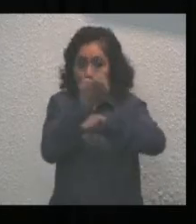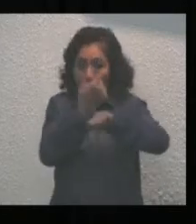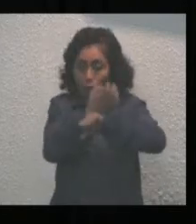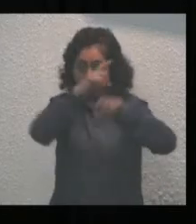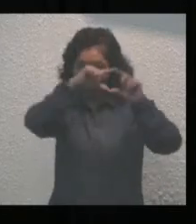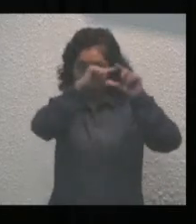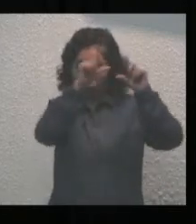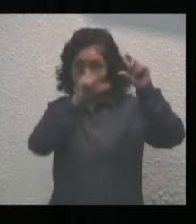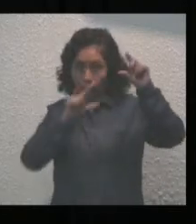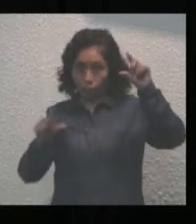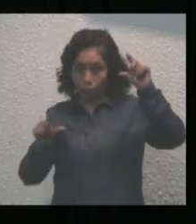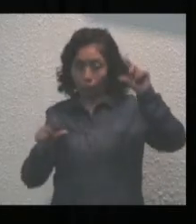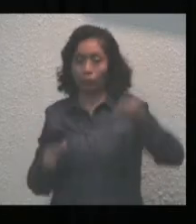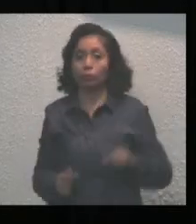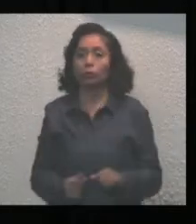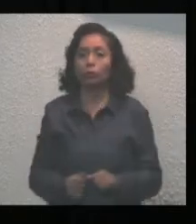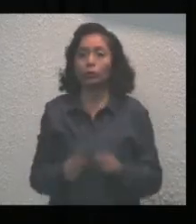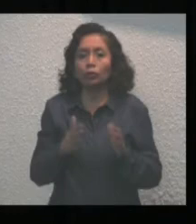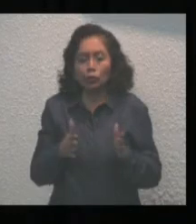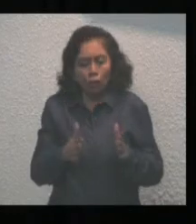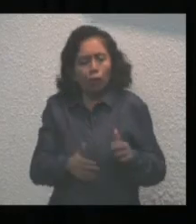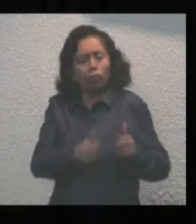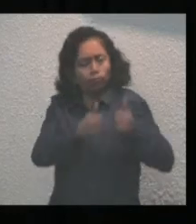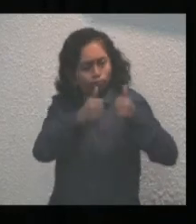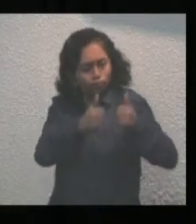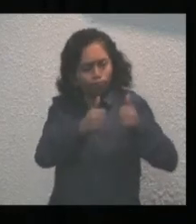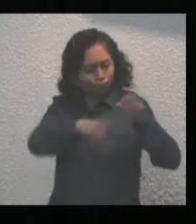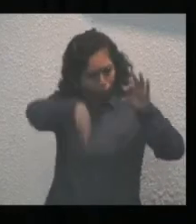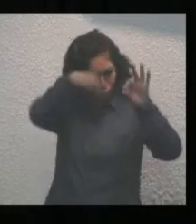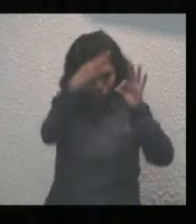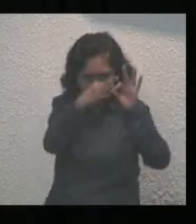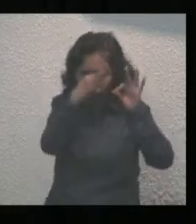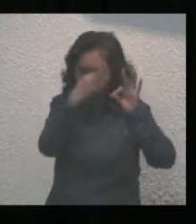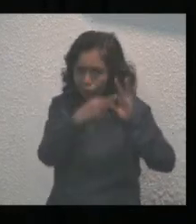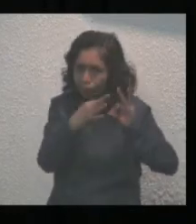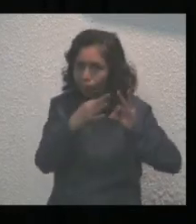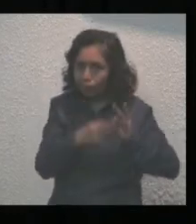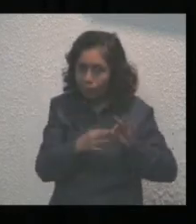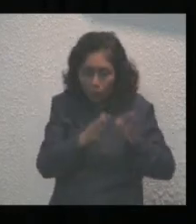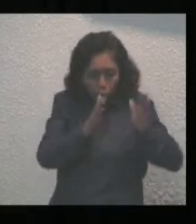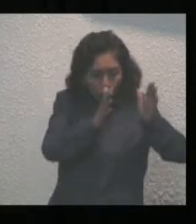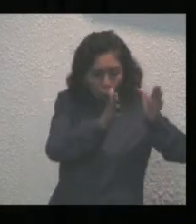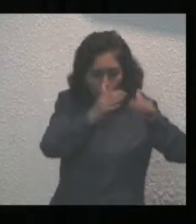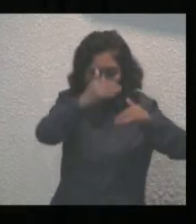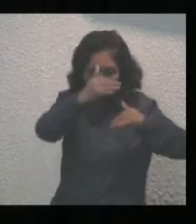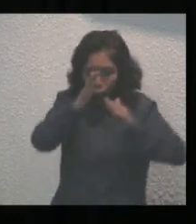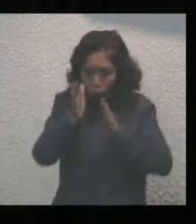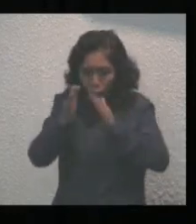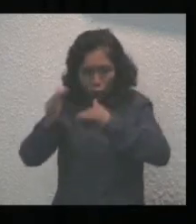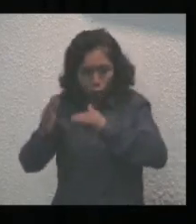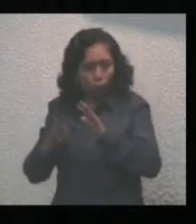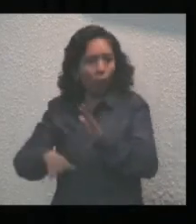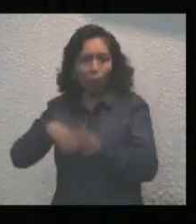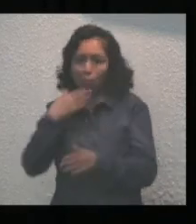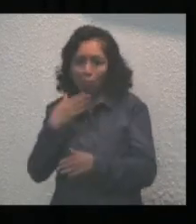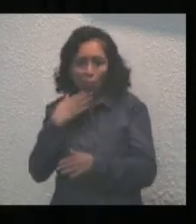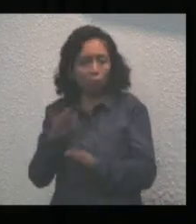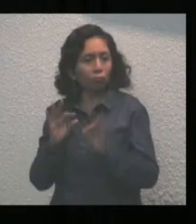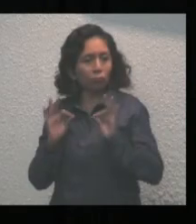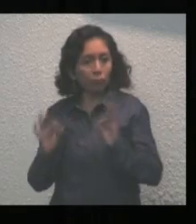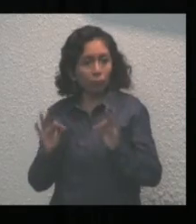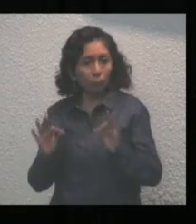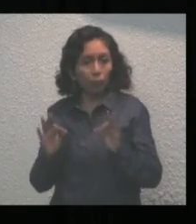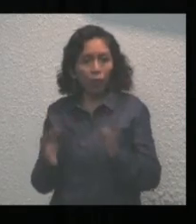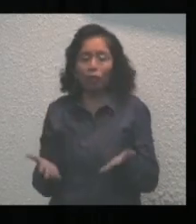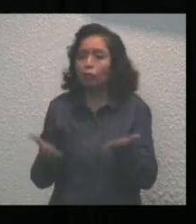Federación conservan la extinción y límites que hasta hoy han tenido, siempre que